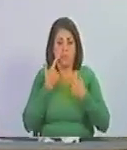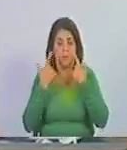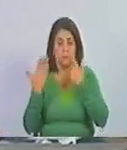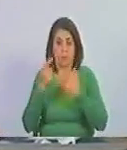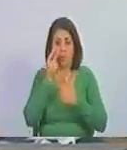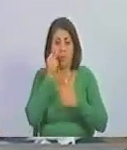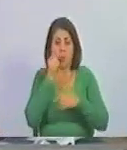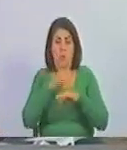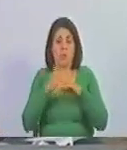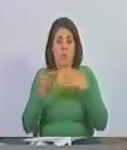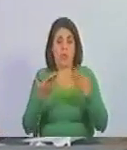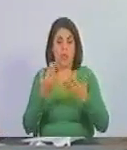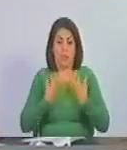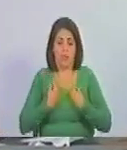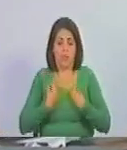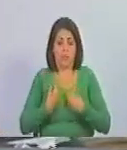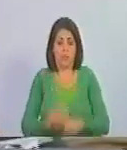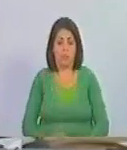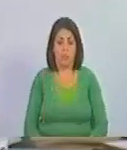de que